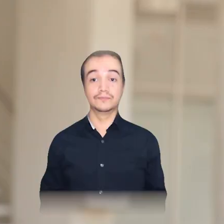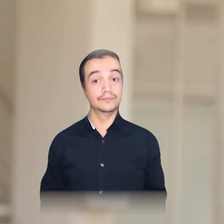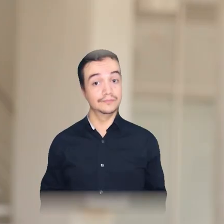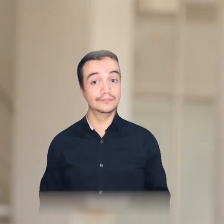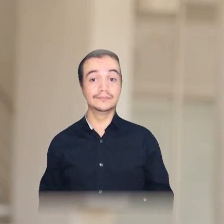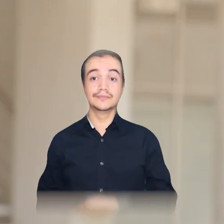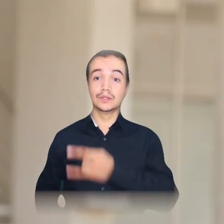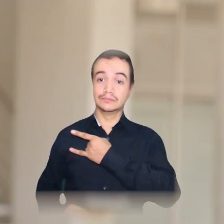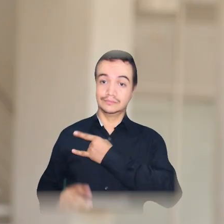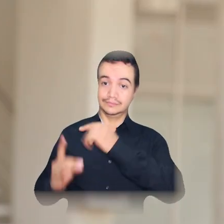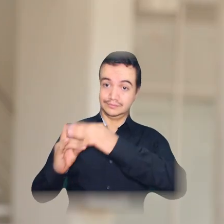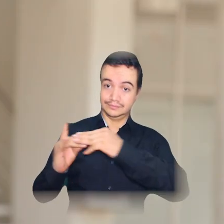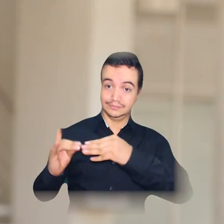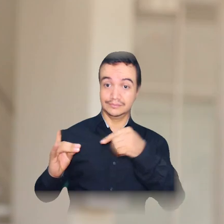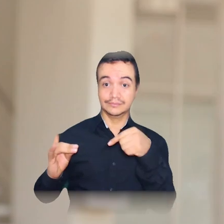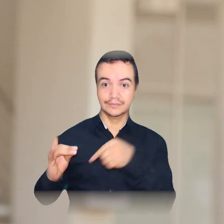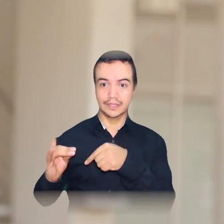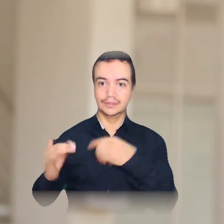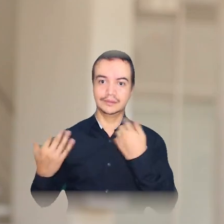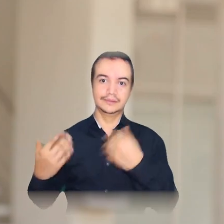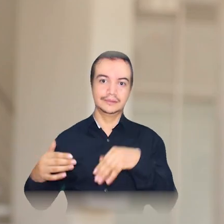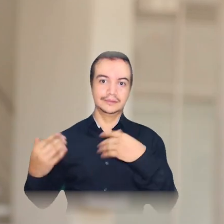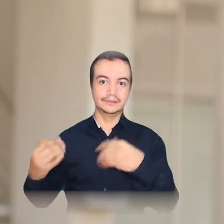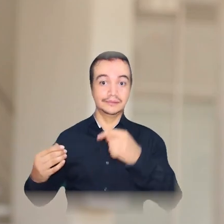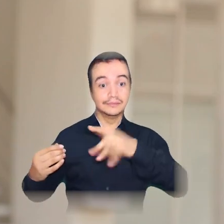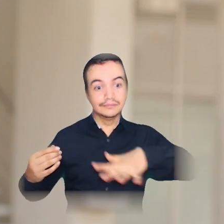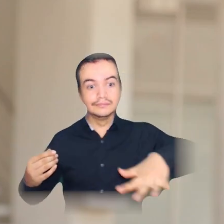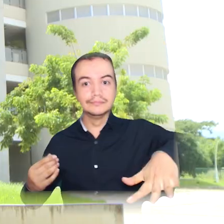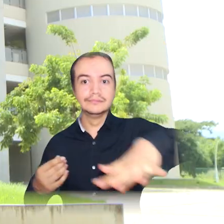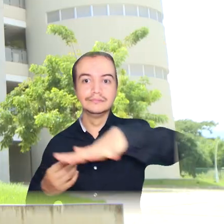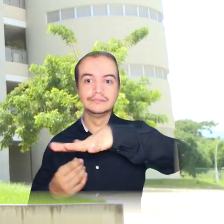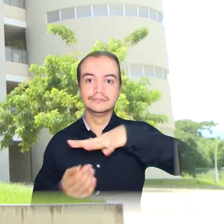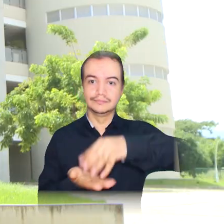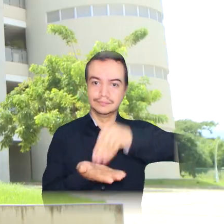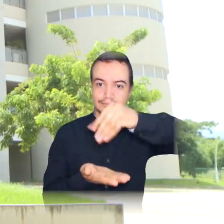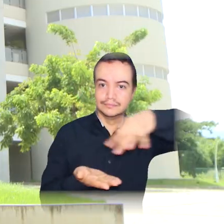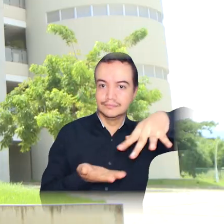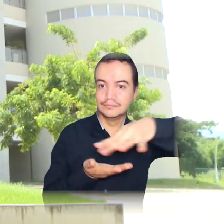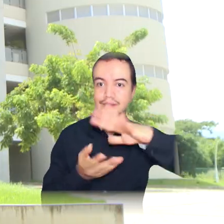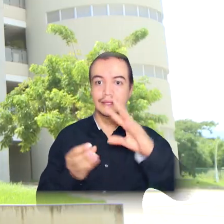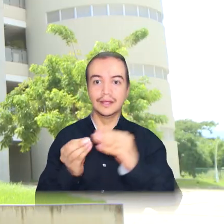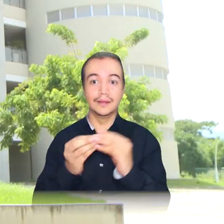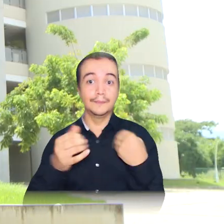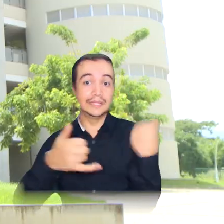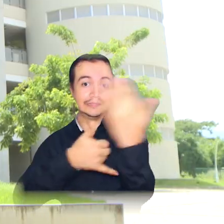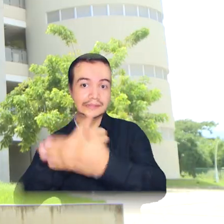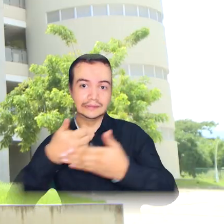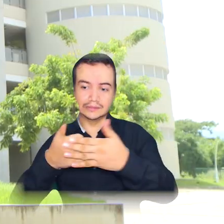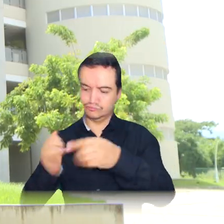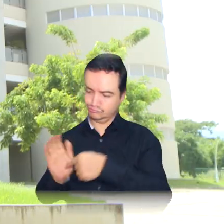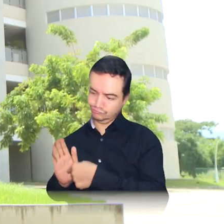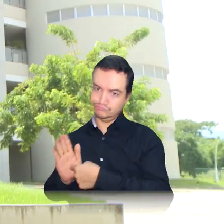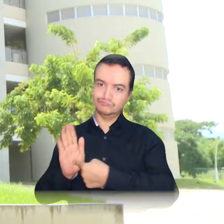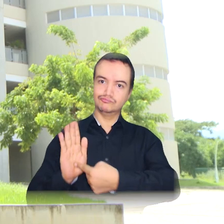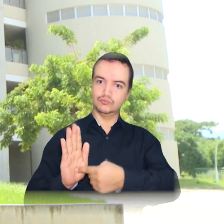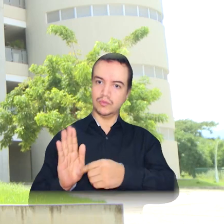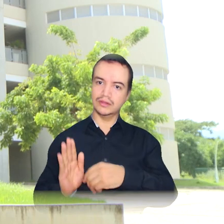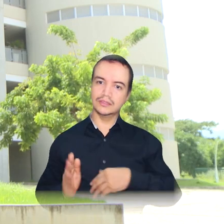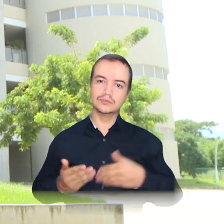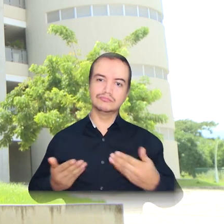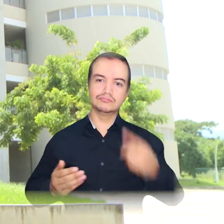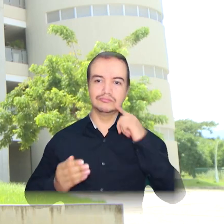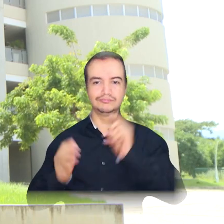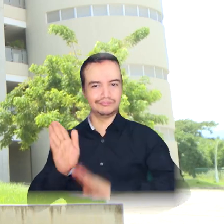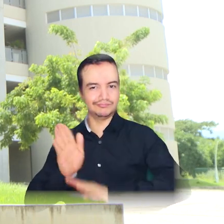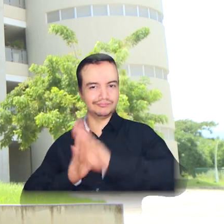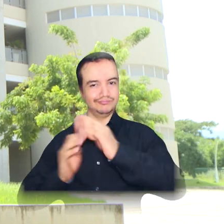La Universidad del Magdalena continúa dando al departamento y el país ejemplos de inclusión, fortaleza y resiliencia. Esta vez con la